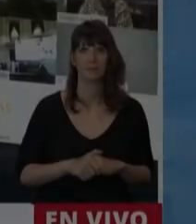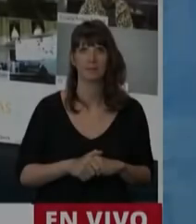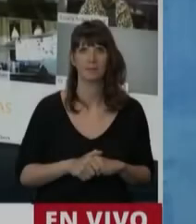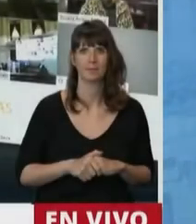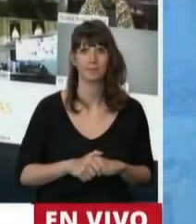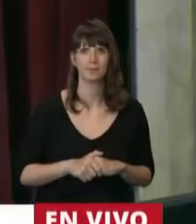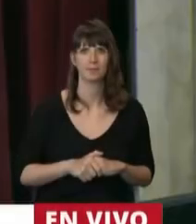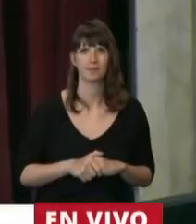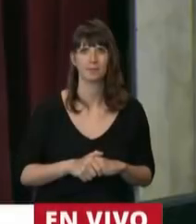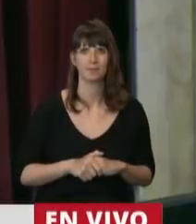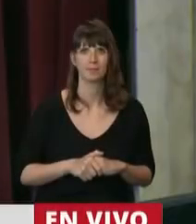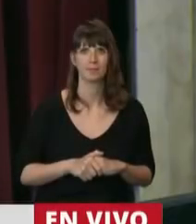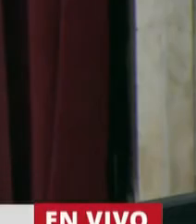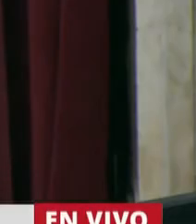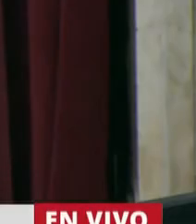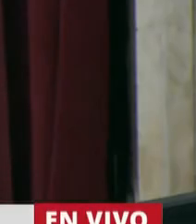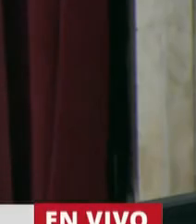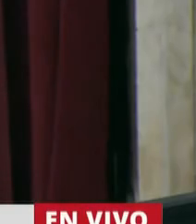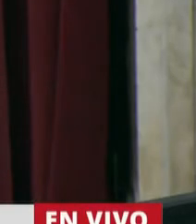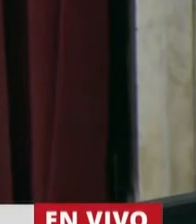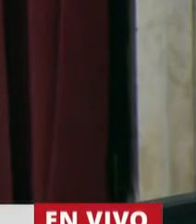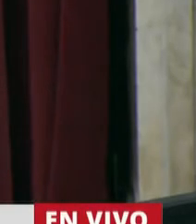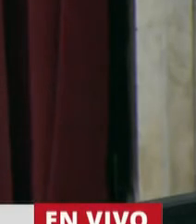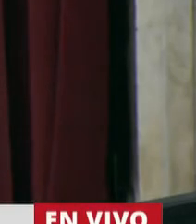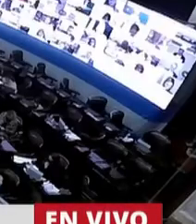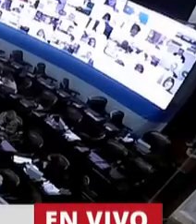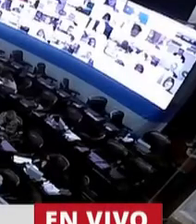Tiene la palabra la diputada Mónica Frade.